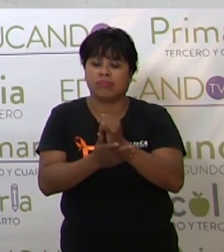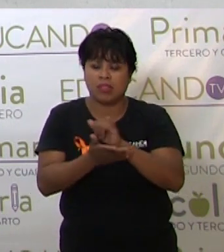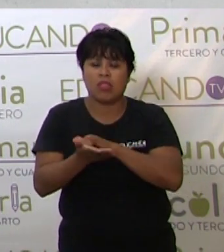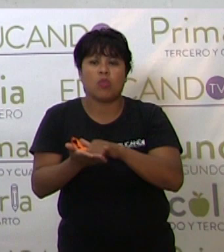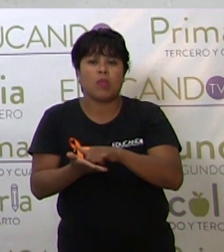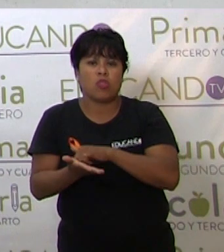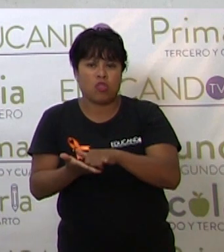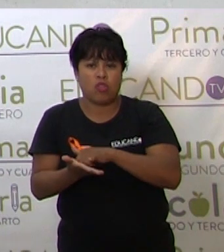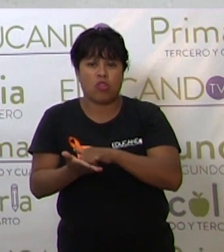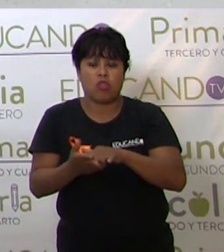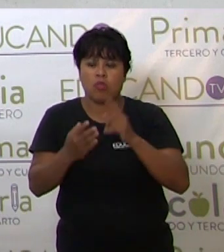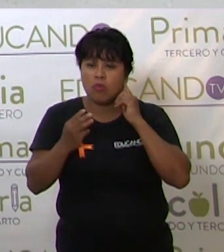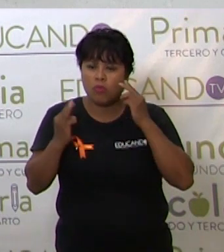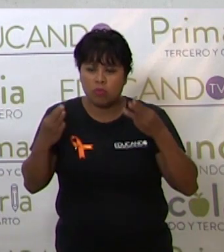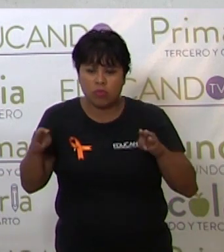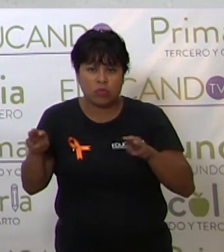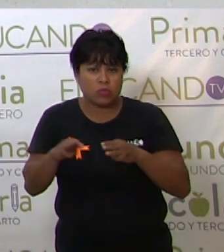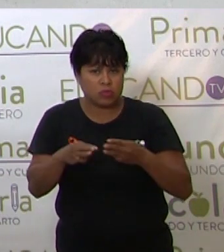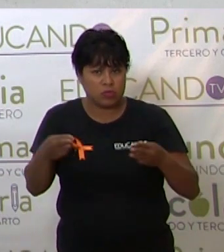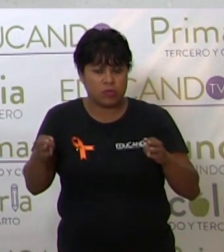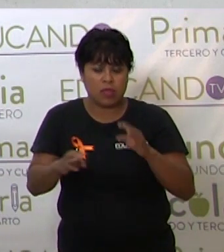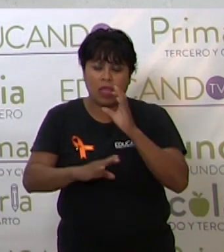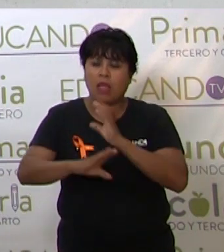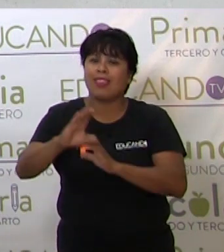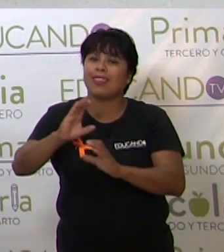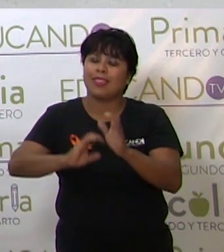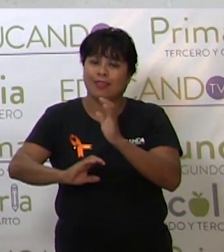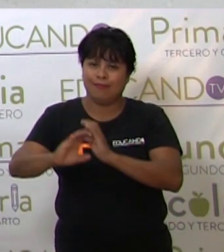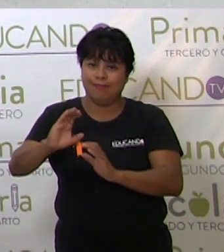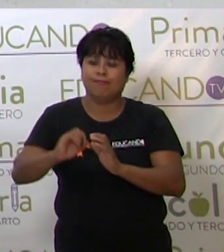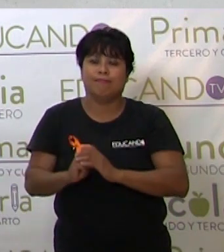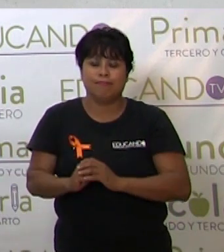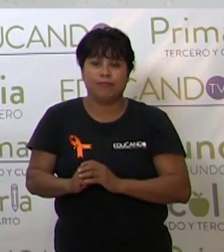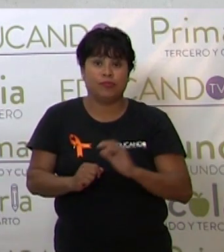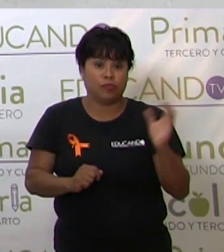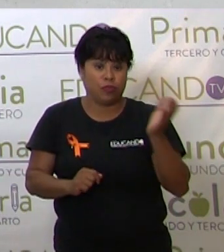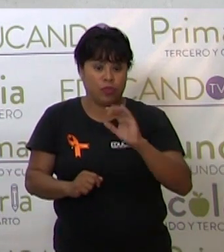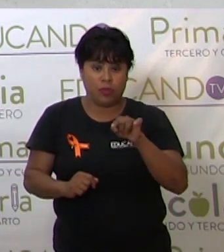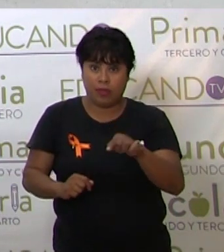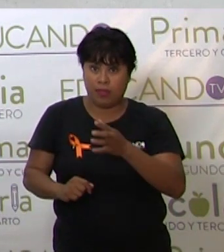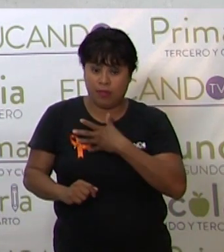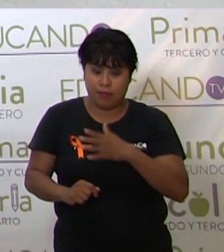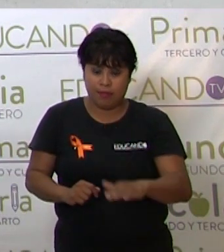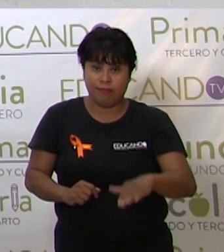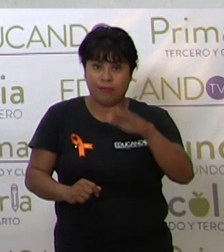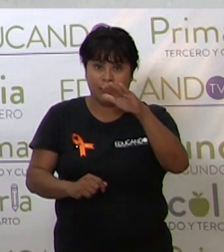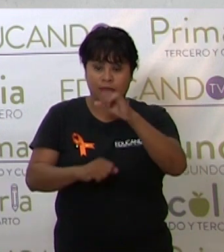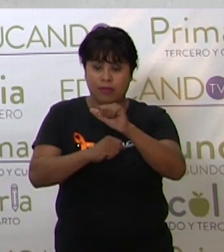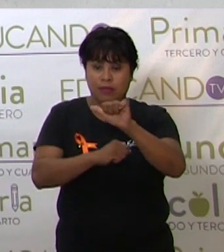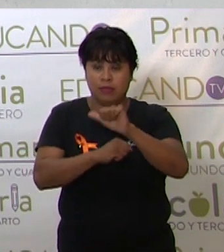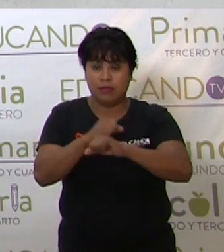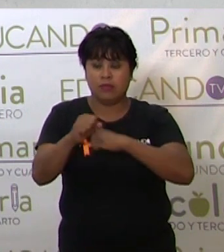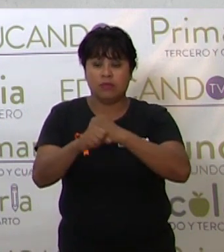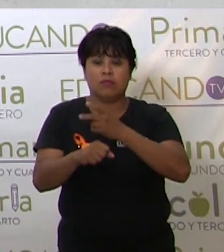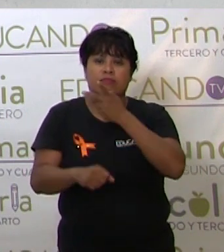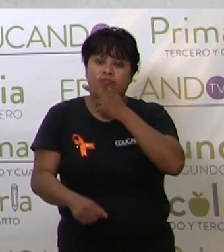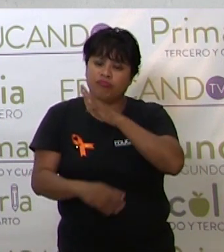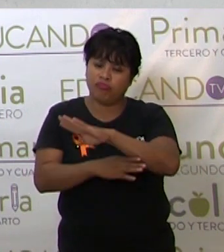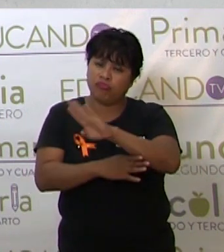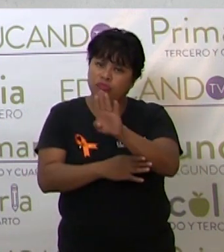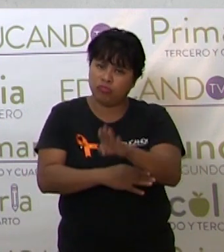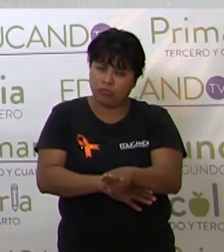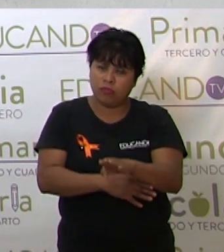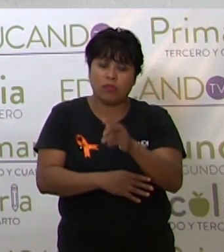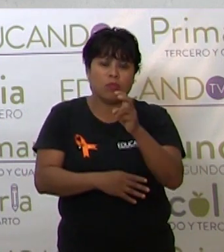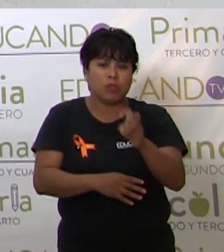Nueva York decide estudiar música, en específico canto. Cuando ella tenía 16 años, su padre murió y por